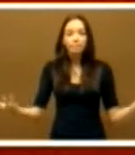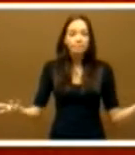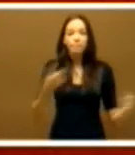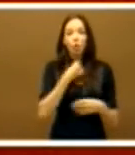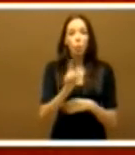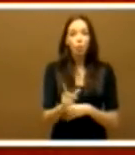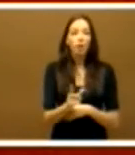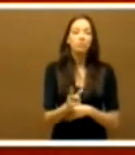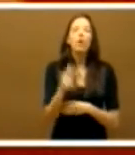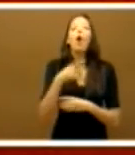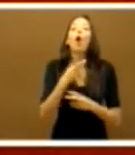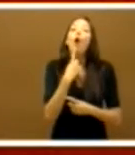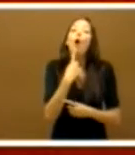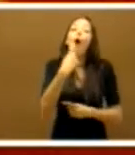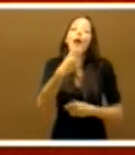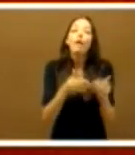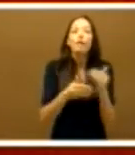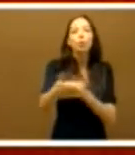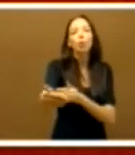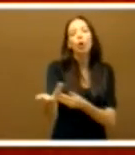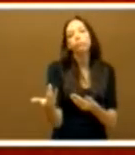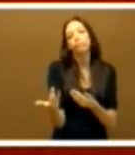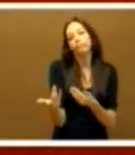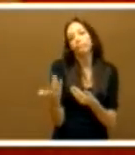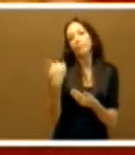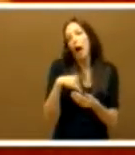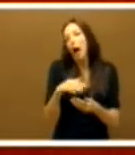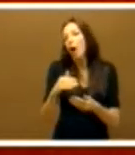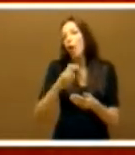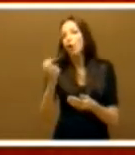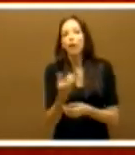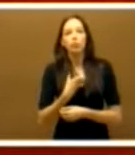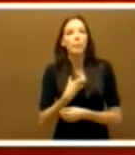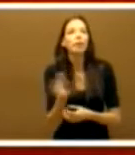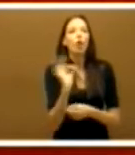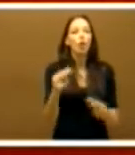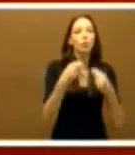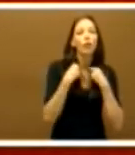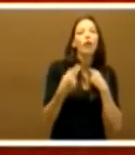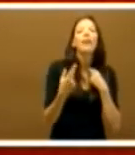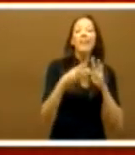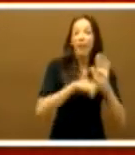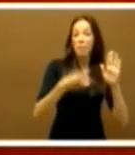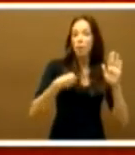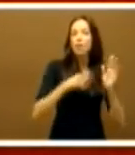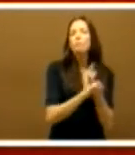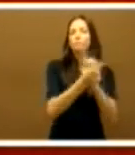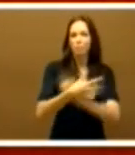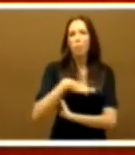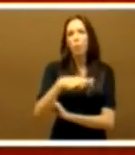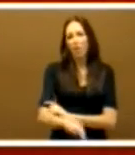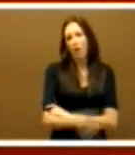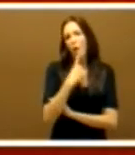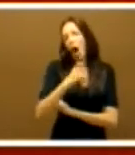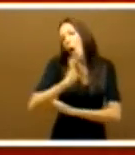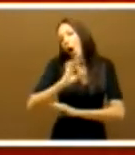ese reglamento se pueda cambiar. En otras instituciones de representación democrática, ayuntamientos, diputaciones y otras calles en otras partes del